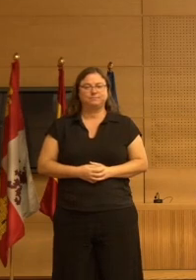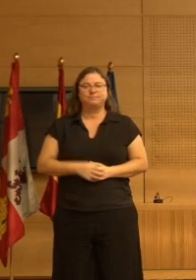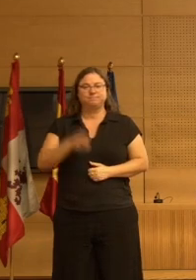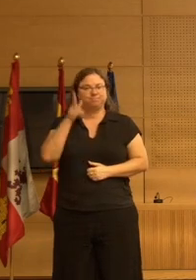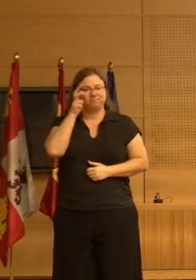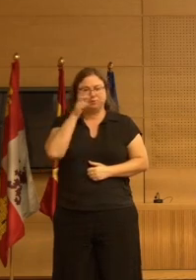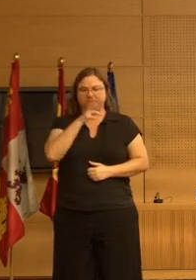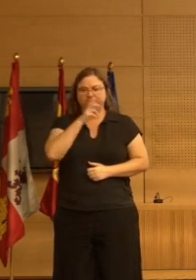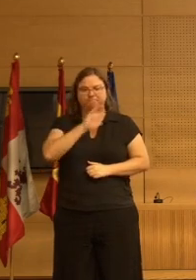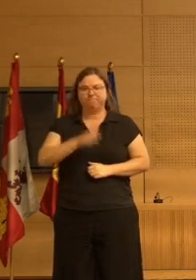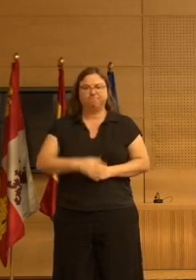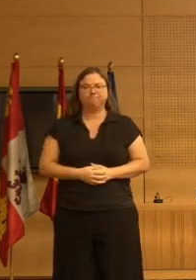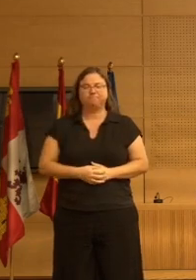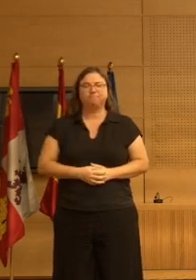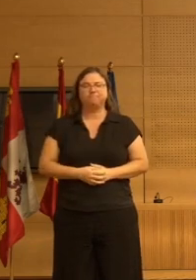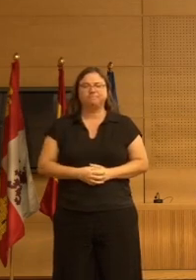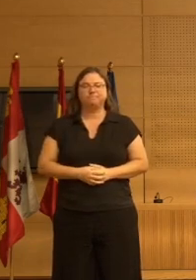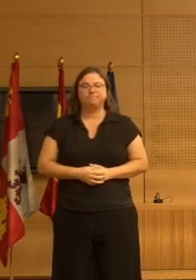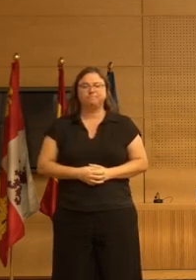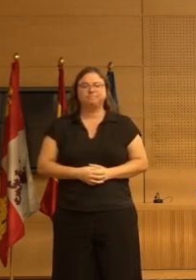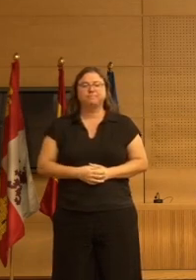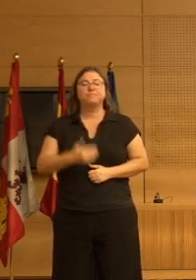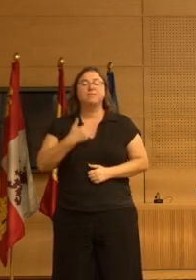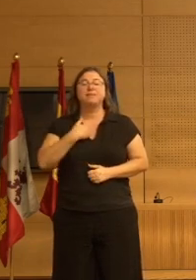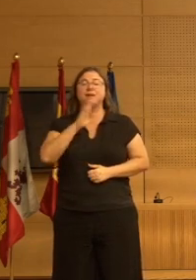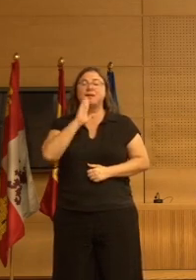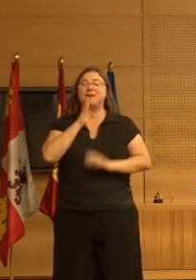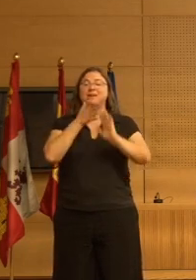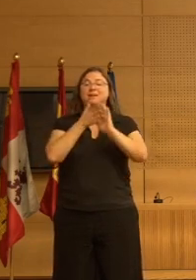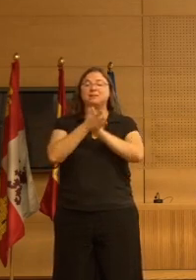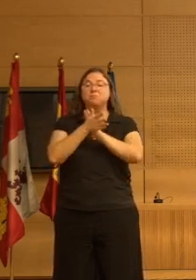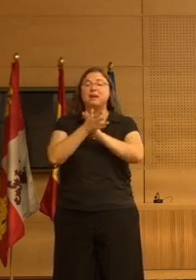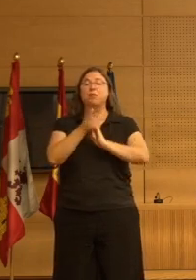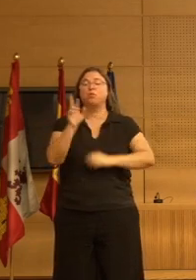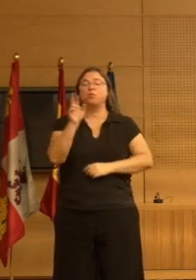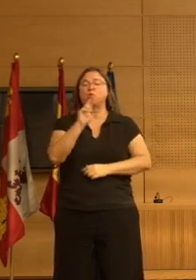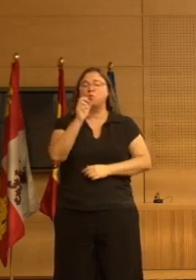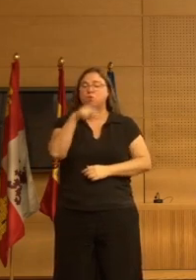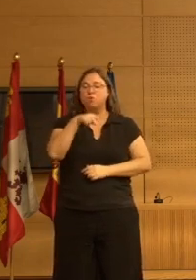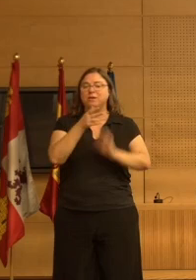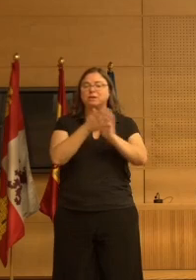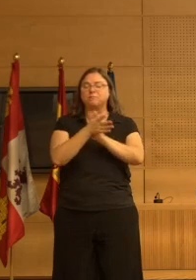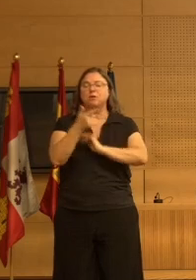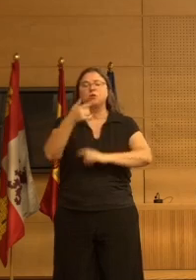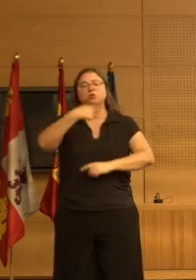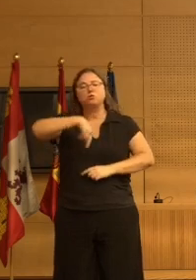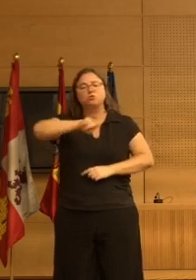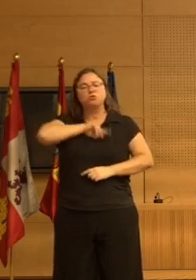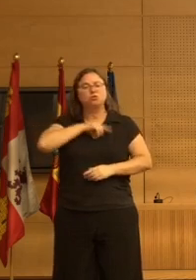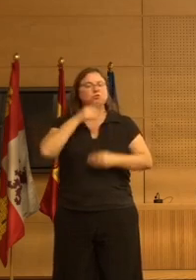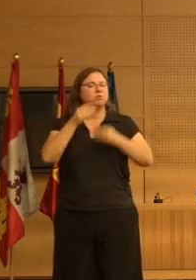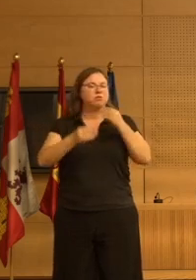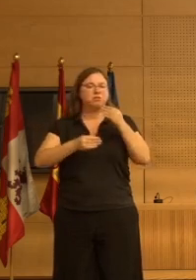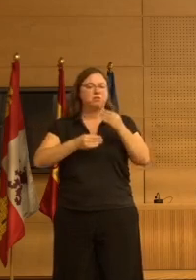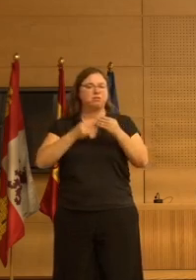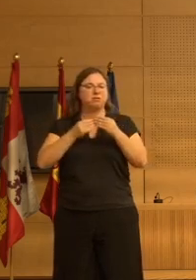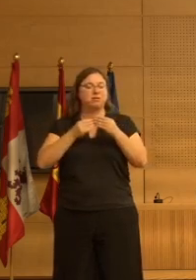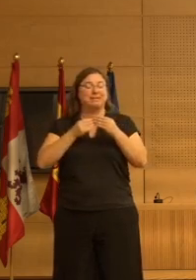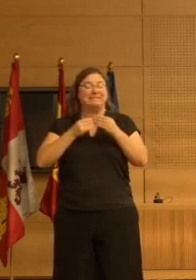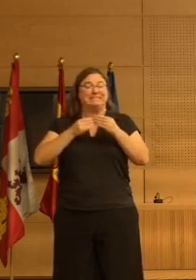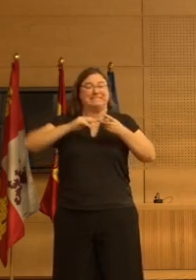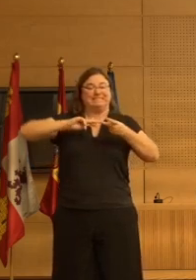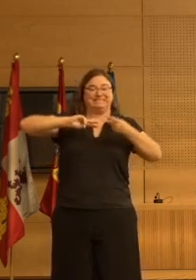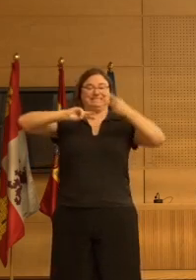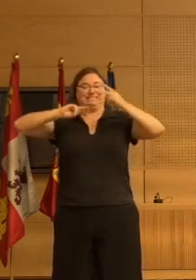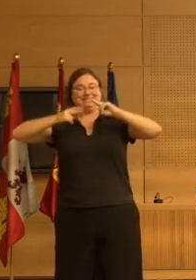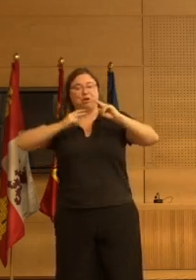Pues bien, como ha comentado Rubén, hemos tenido que invertir el orden de algunas